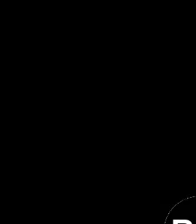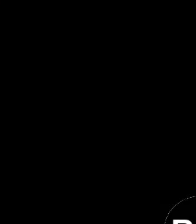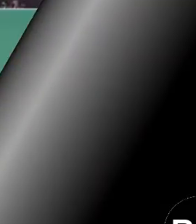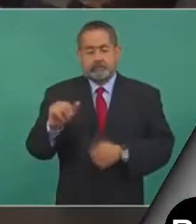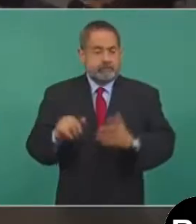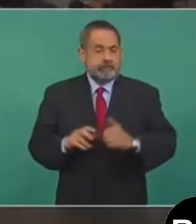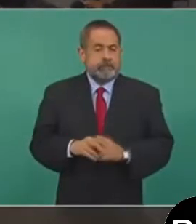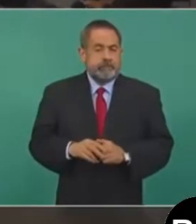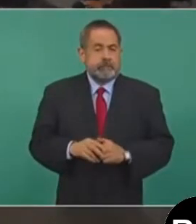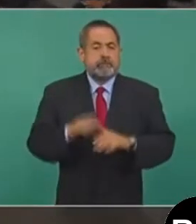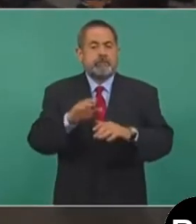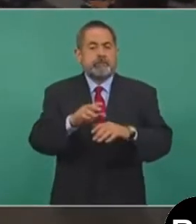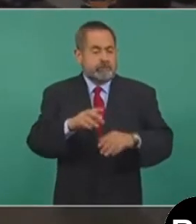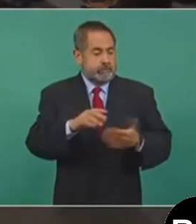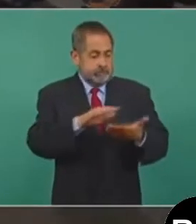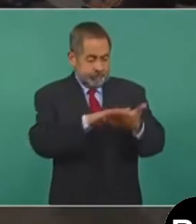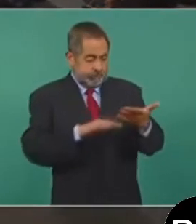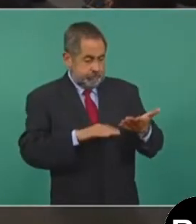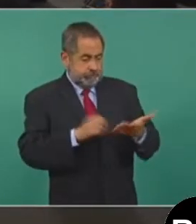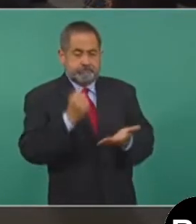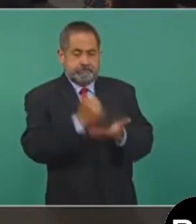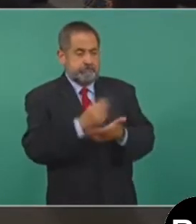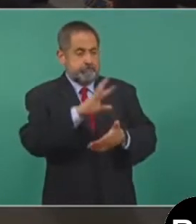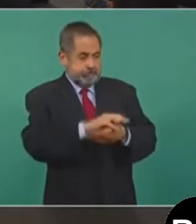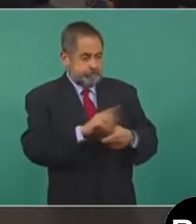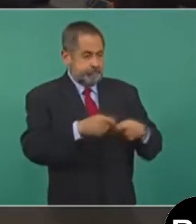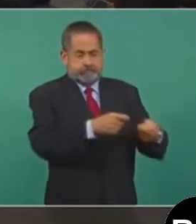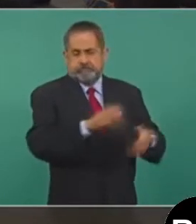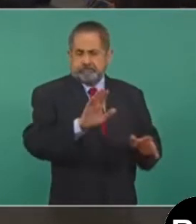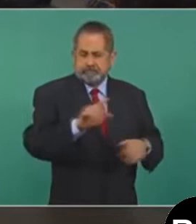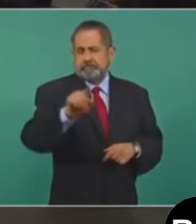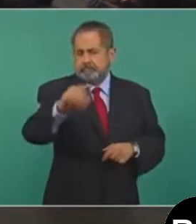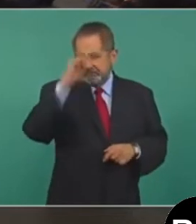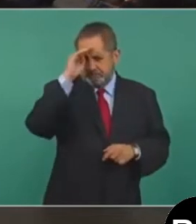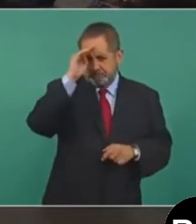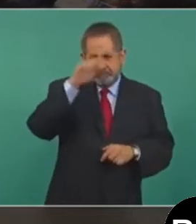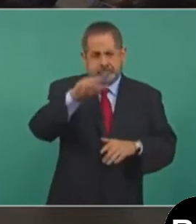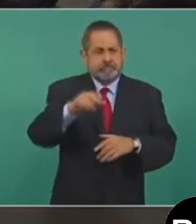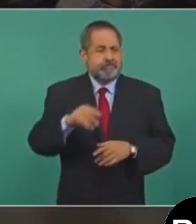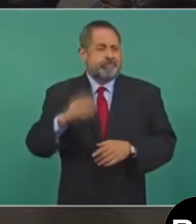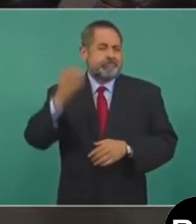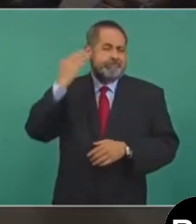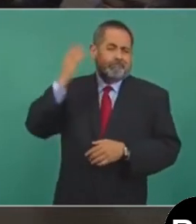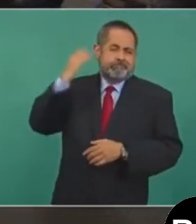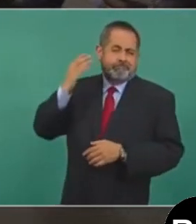Hablando de concesiones, señor presidente, usted considera que por la política neoliberal